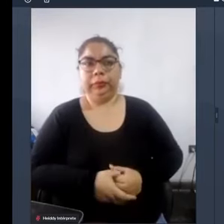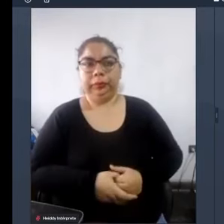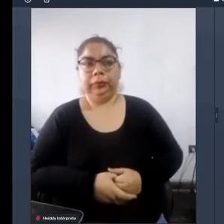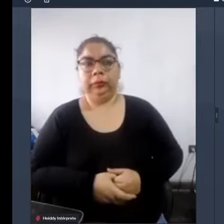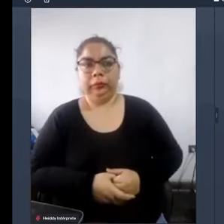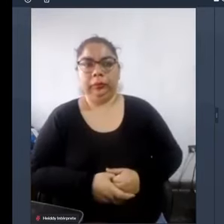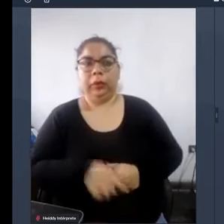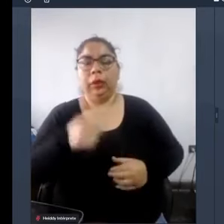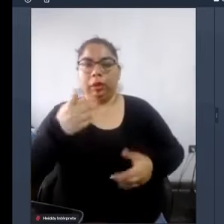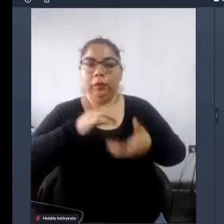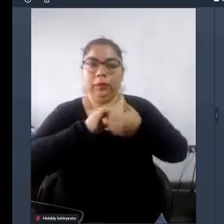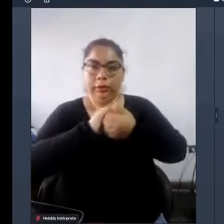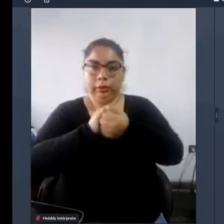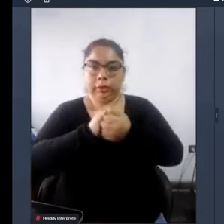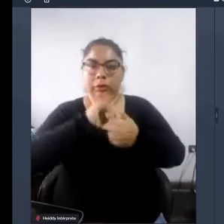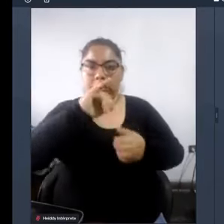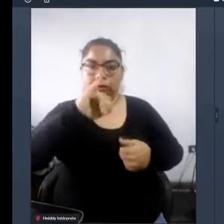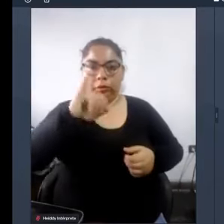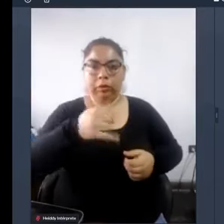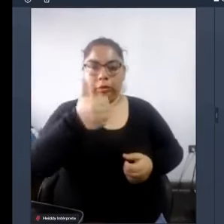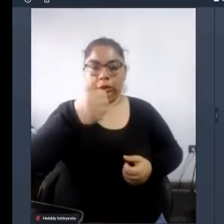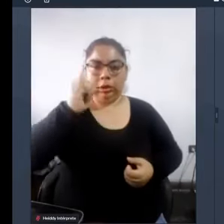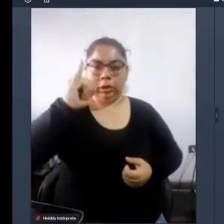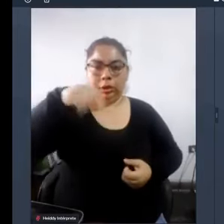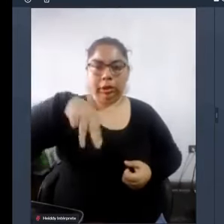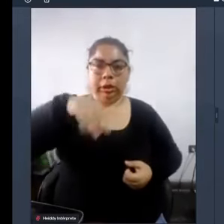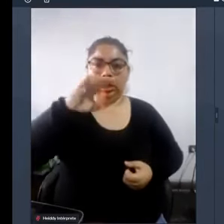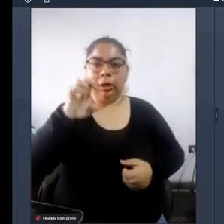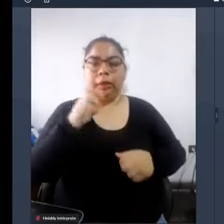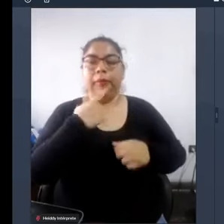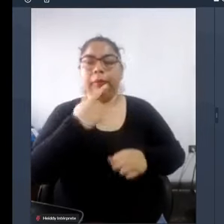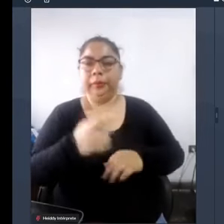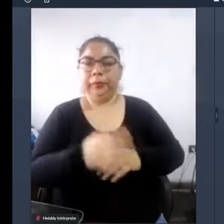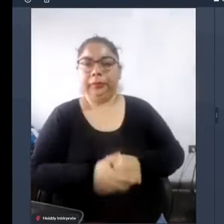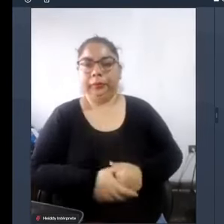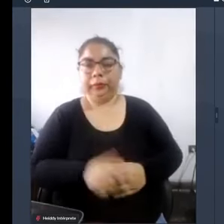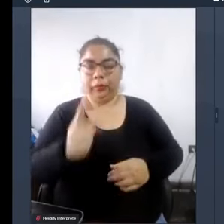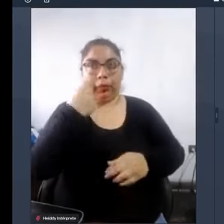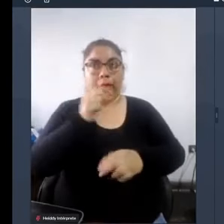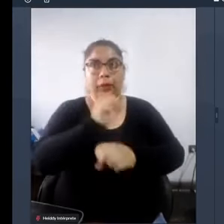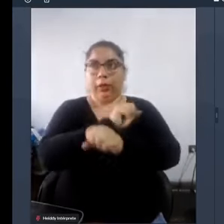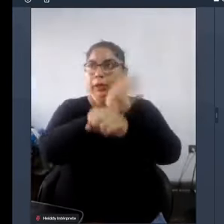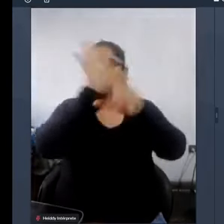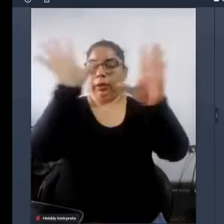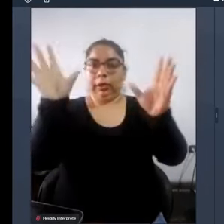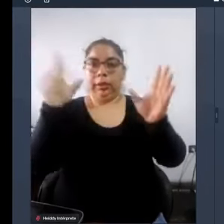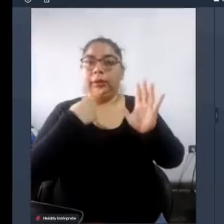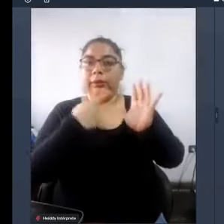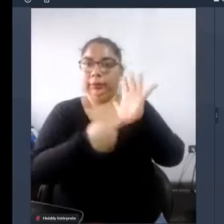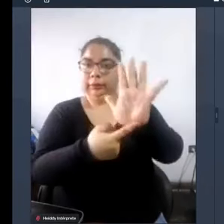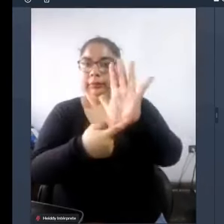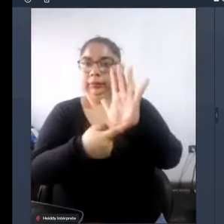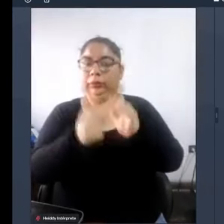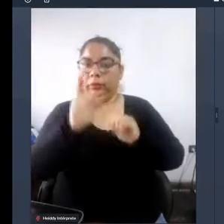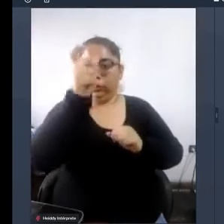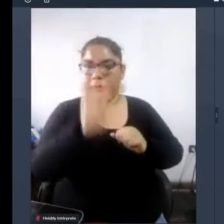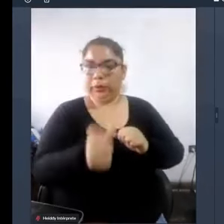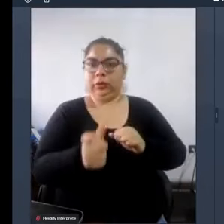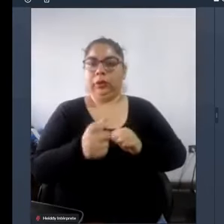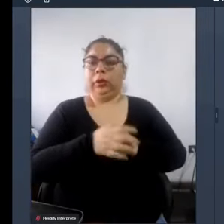felicito a don Jaime Huerta por su clarísima exposición don Jaime una persona que